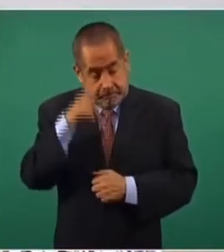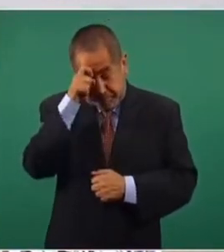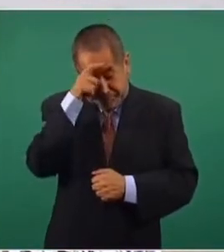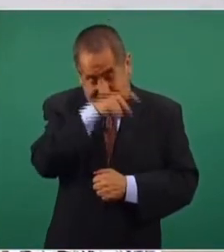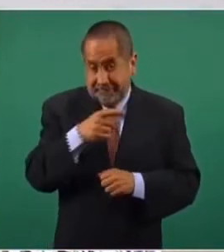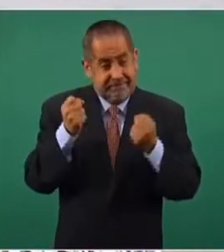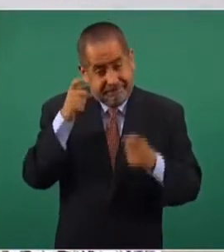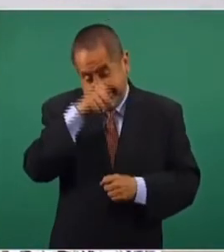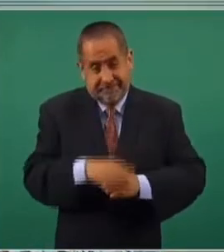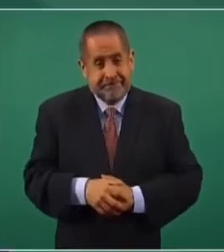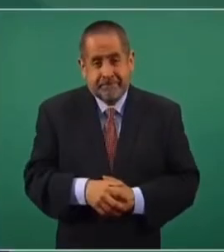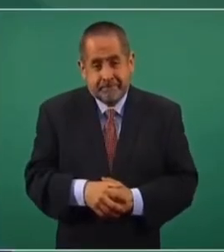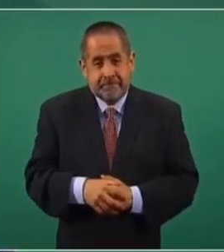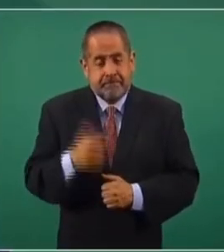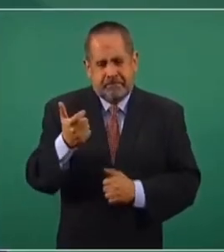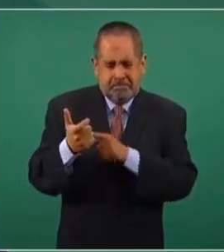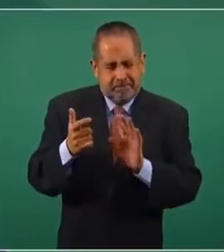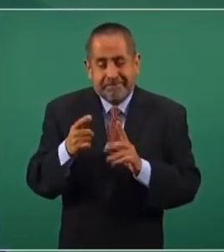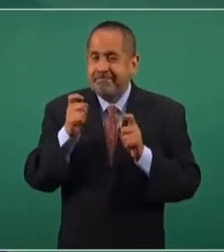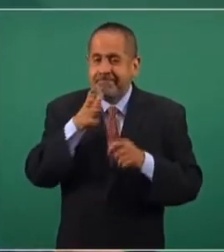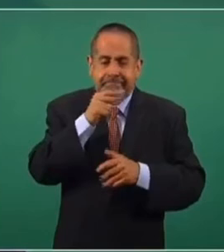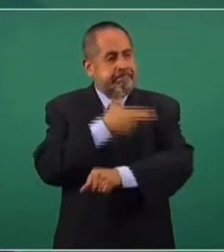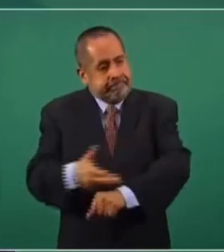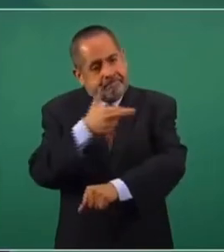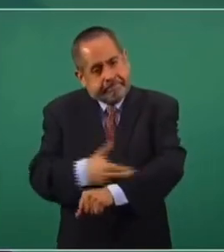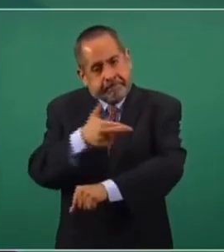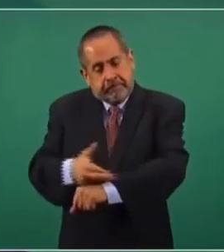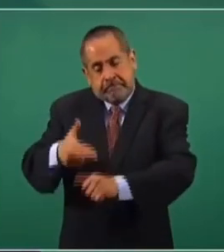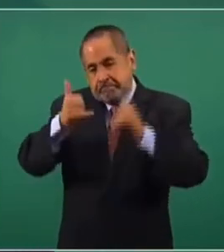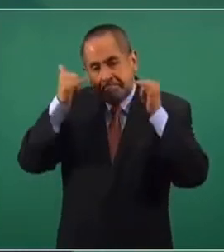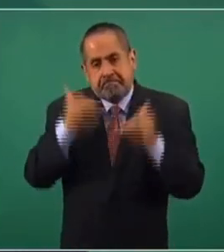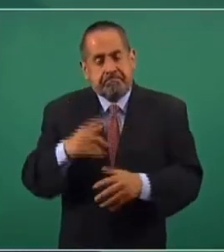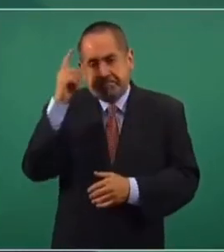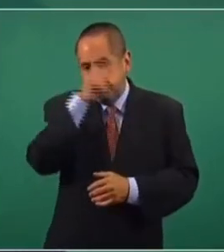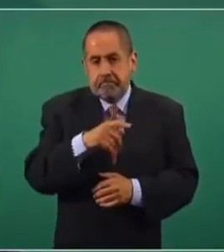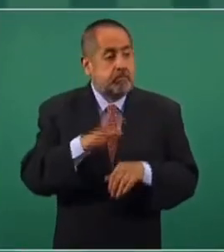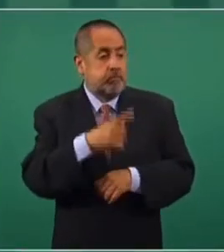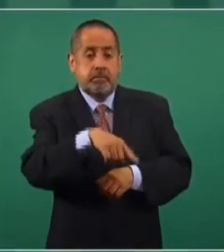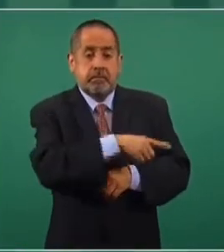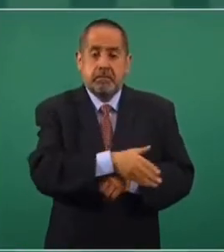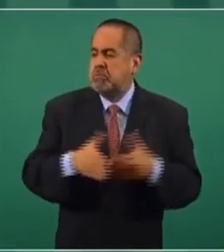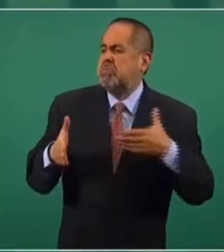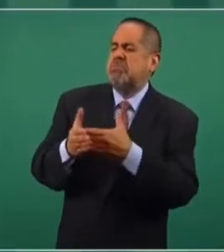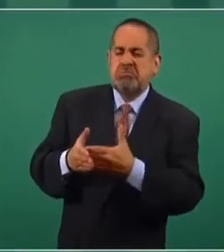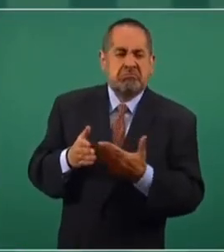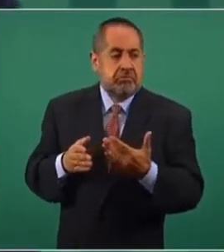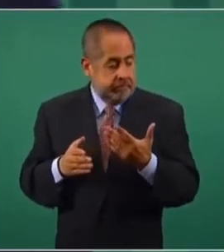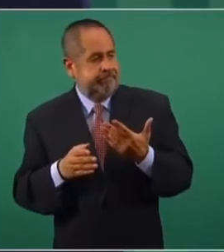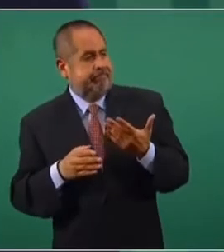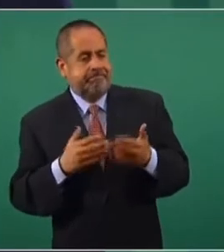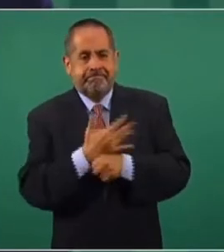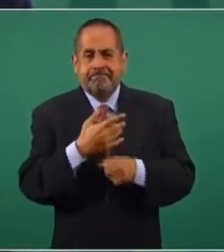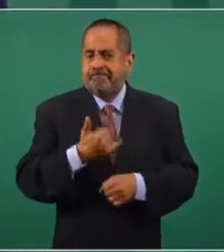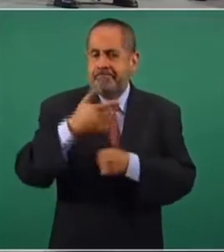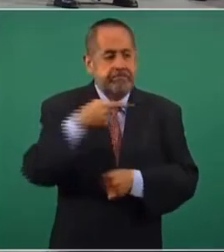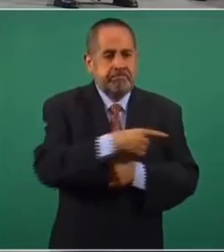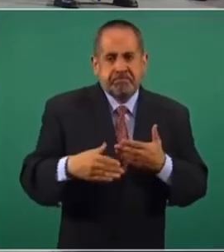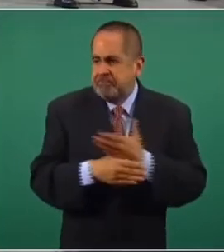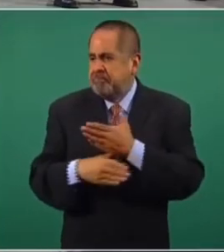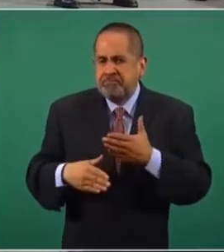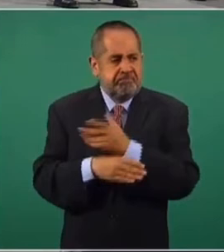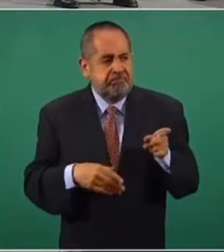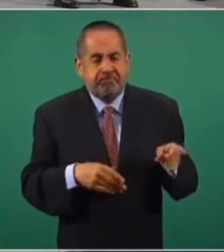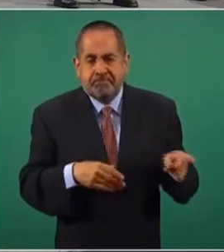muchísimo, no en lo económico, sino por el bloqueo y la intromisión